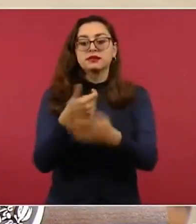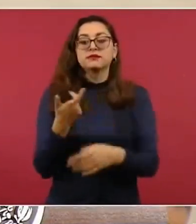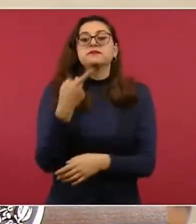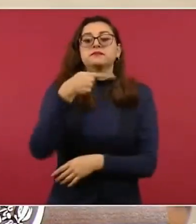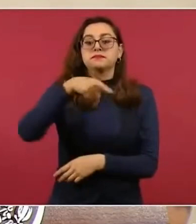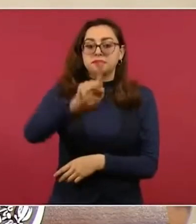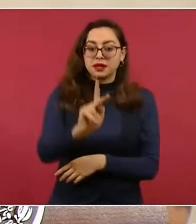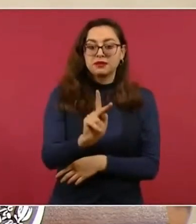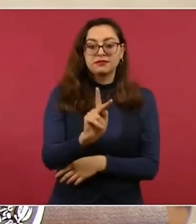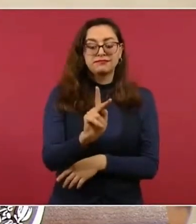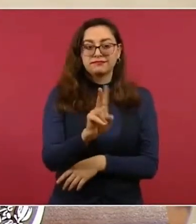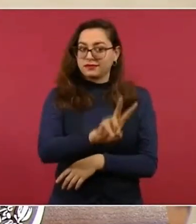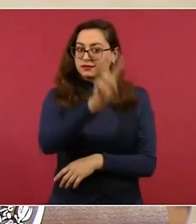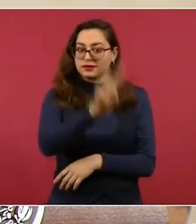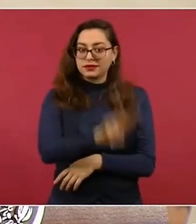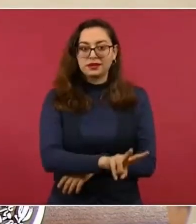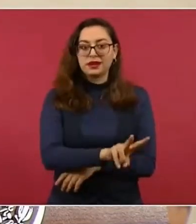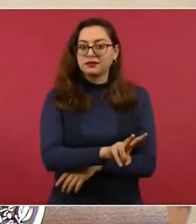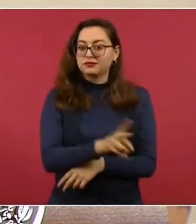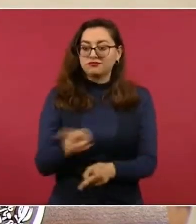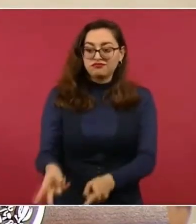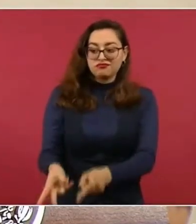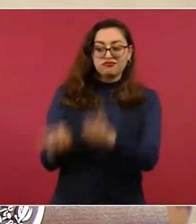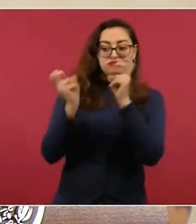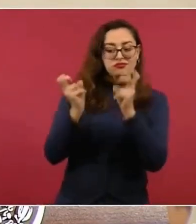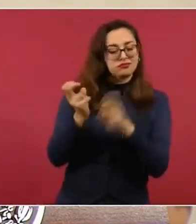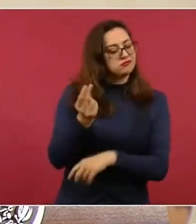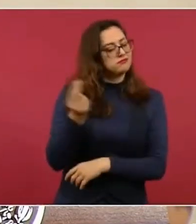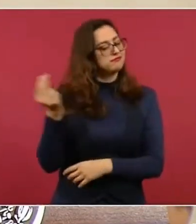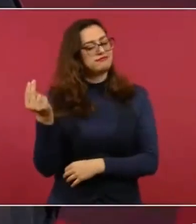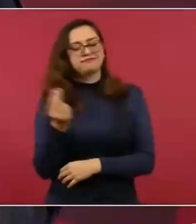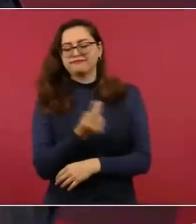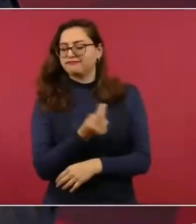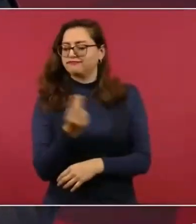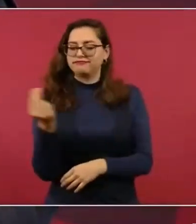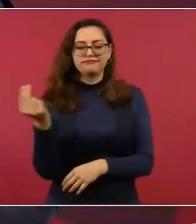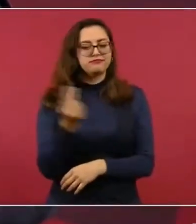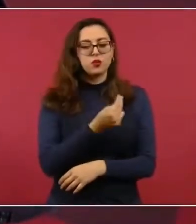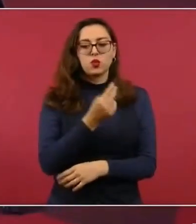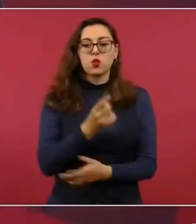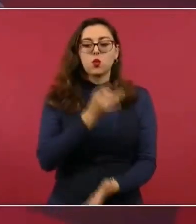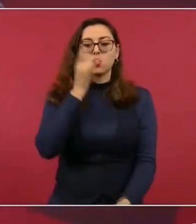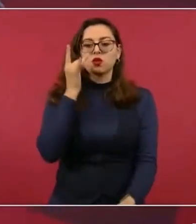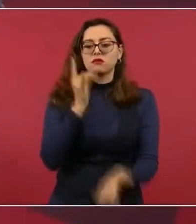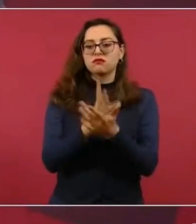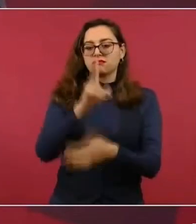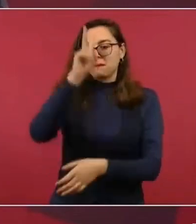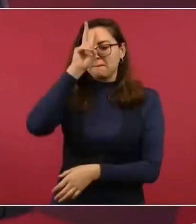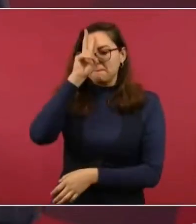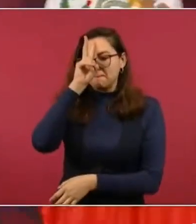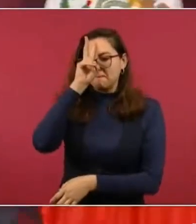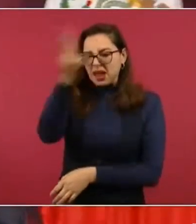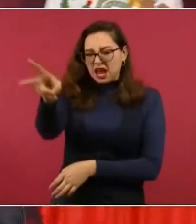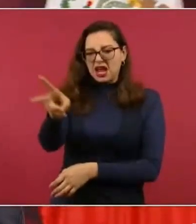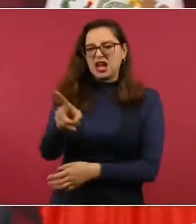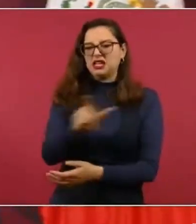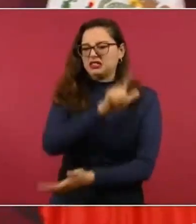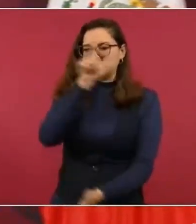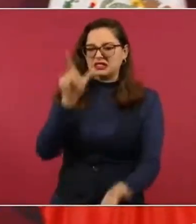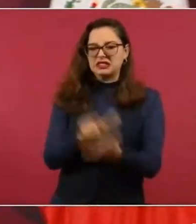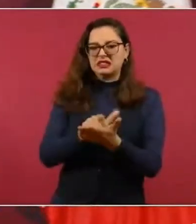hay necesidad. Este es un acto completamente delictivo,